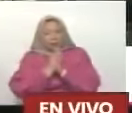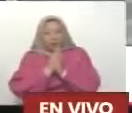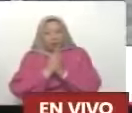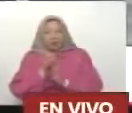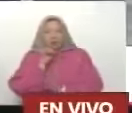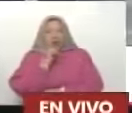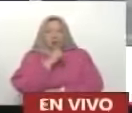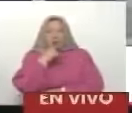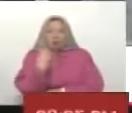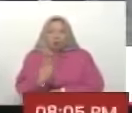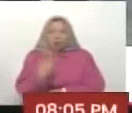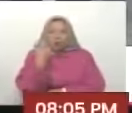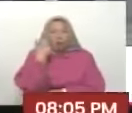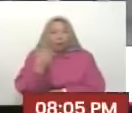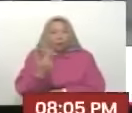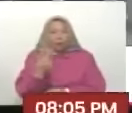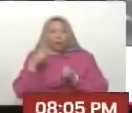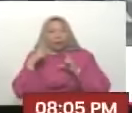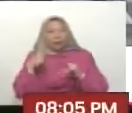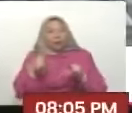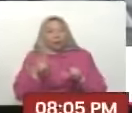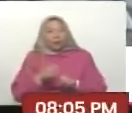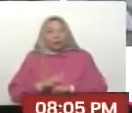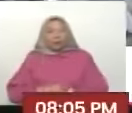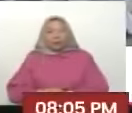nombrado Dos veces Y no le ponen la cámara